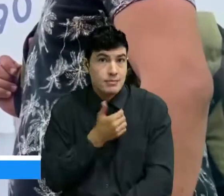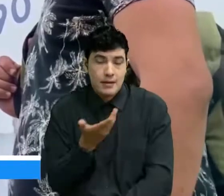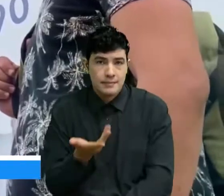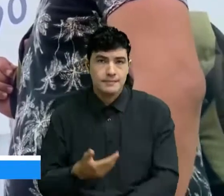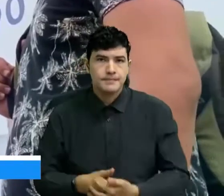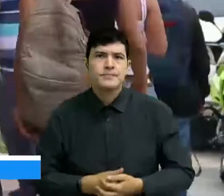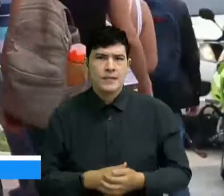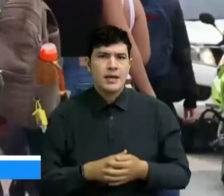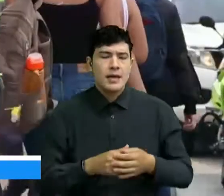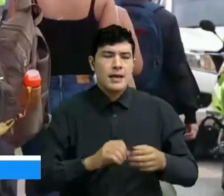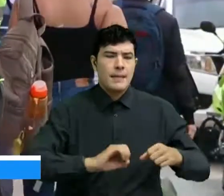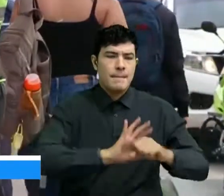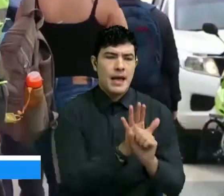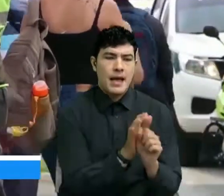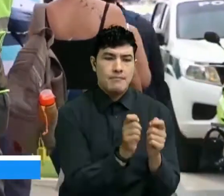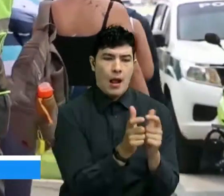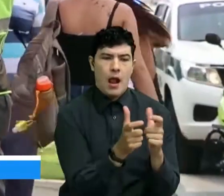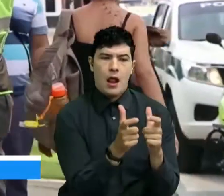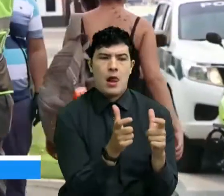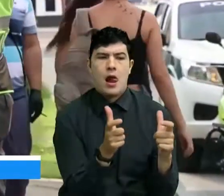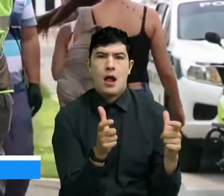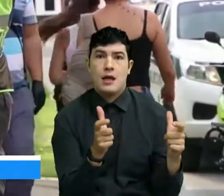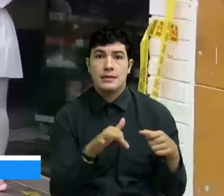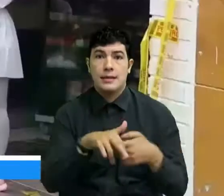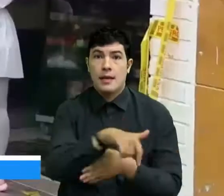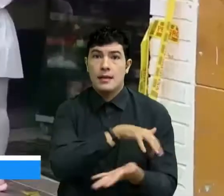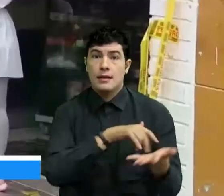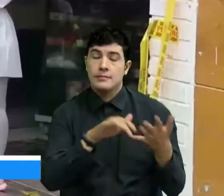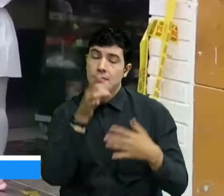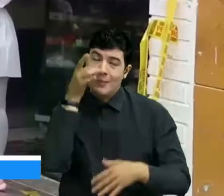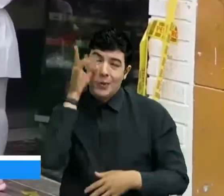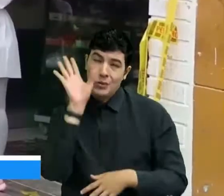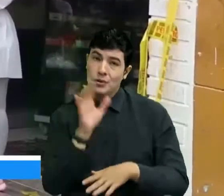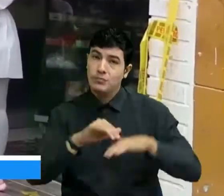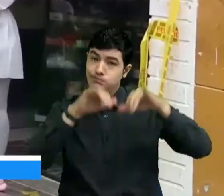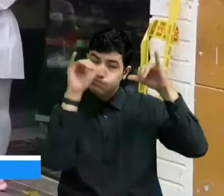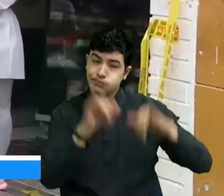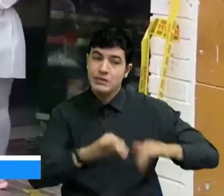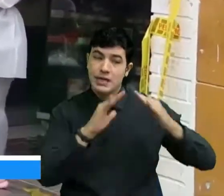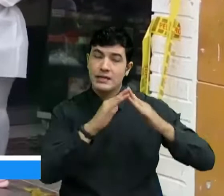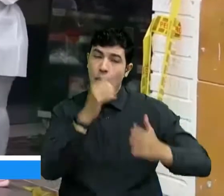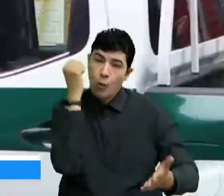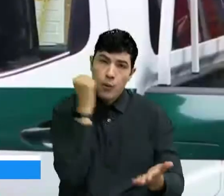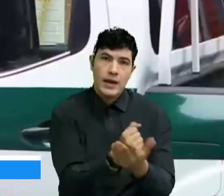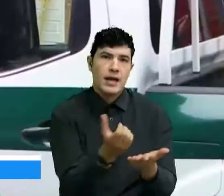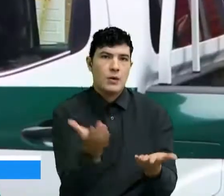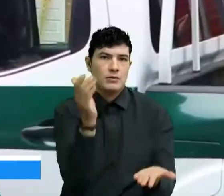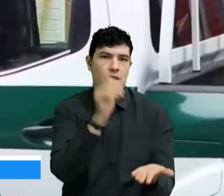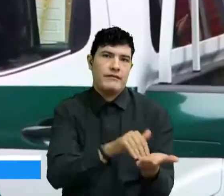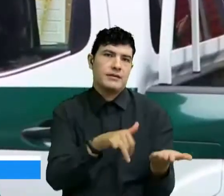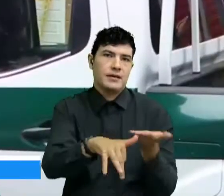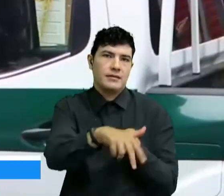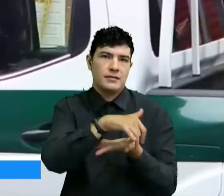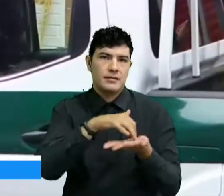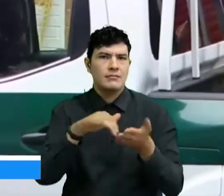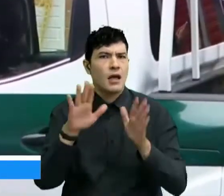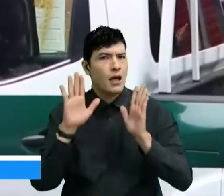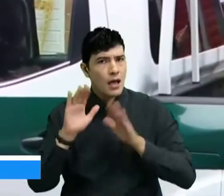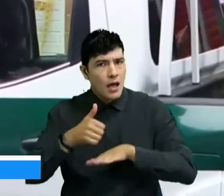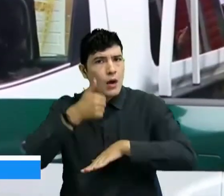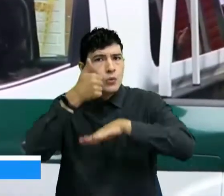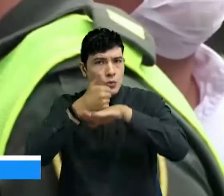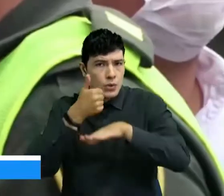avanzando en Santander, existe la posibilidad de un nuevo confinamiento obligatorio para todos los santandereanos. Así lo han expresado las